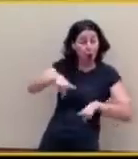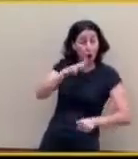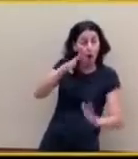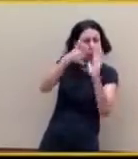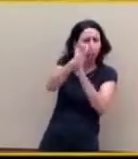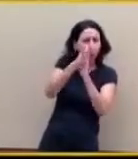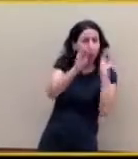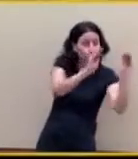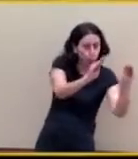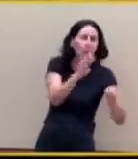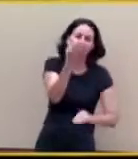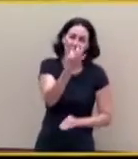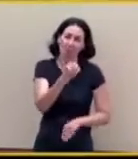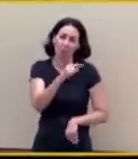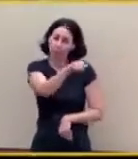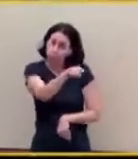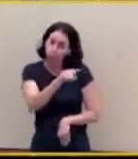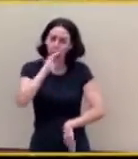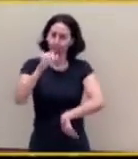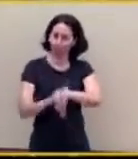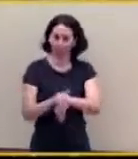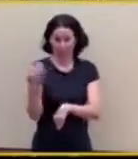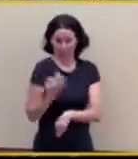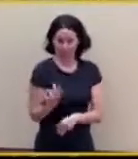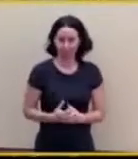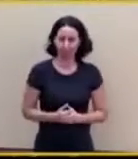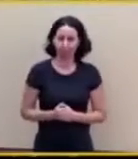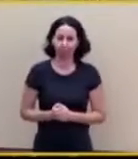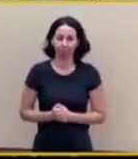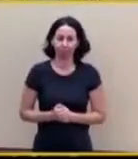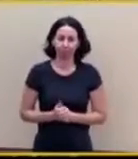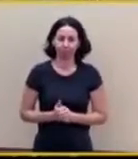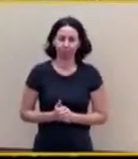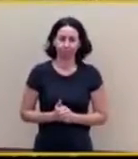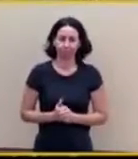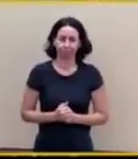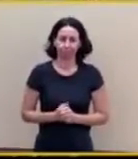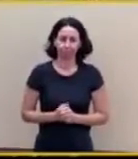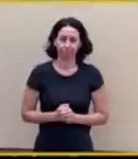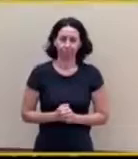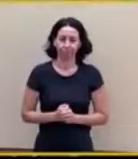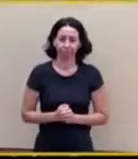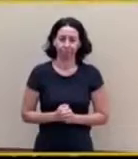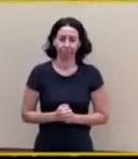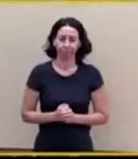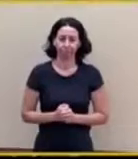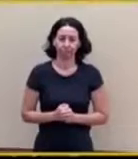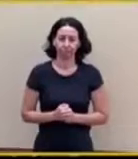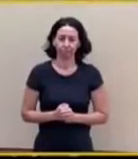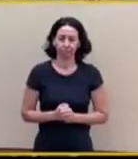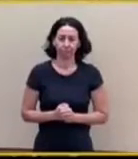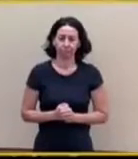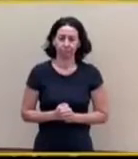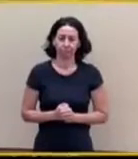en escasas ocasiones le han aprobido. He echado también de menos que hubiera dado alguna solución